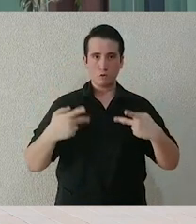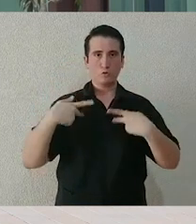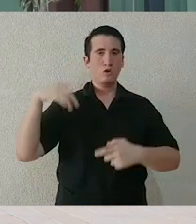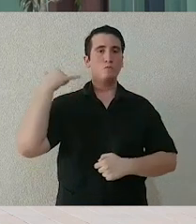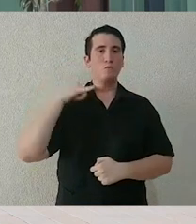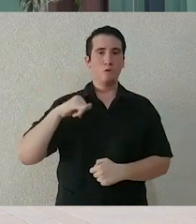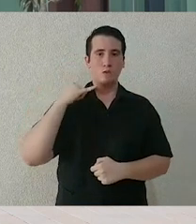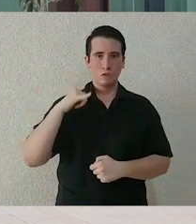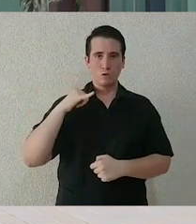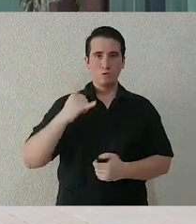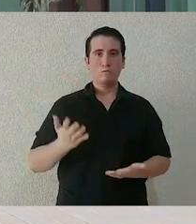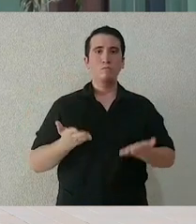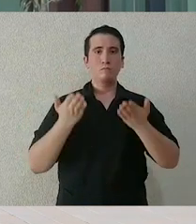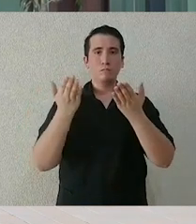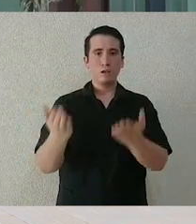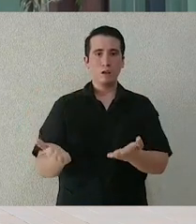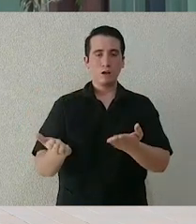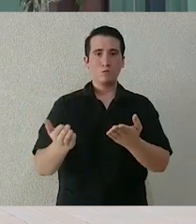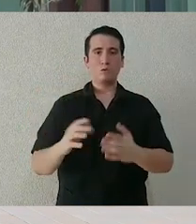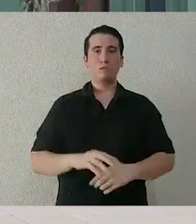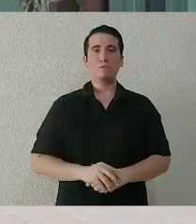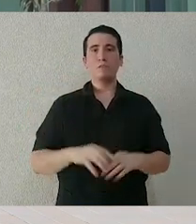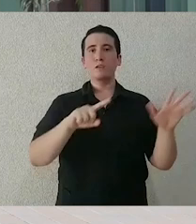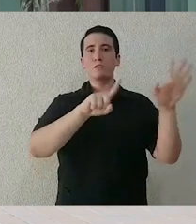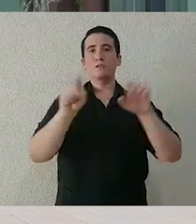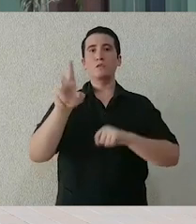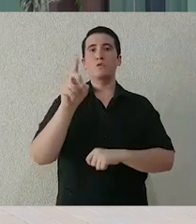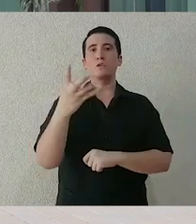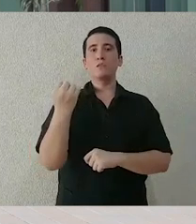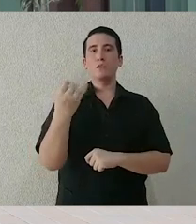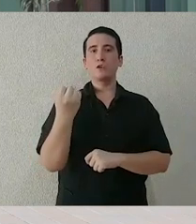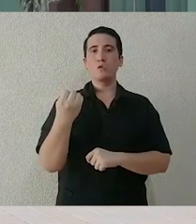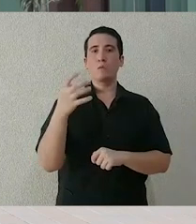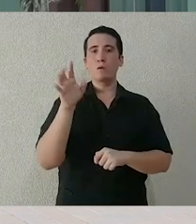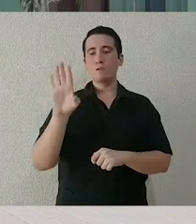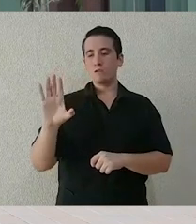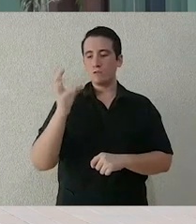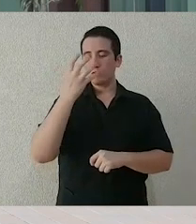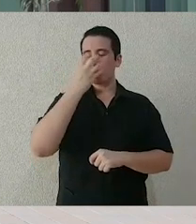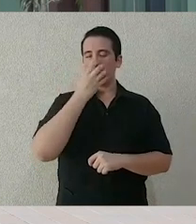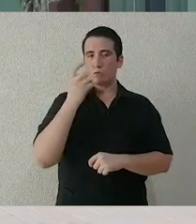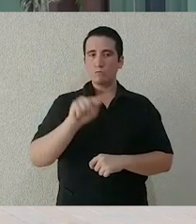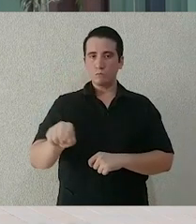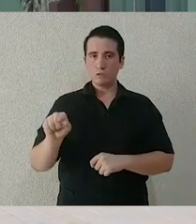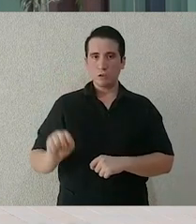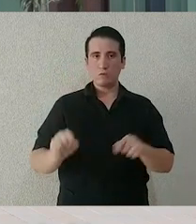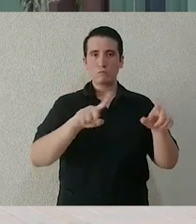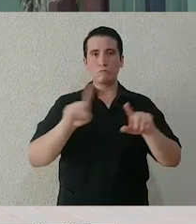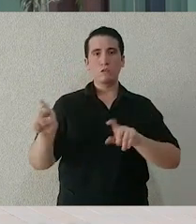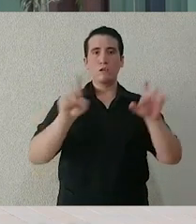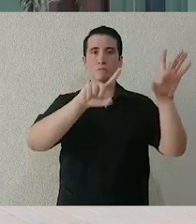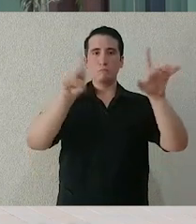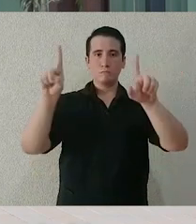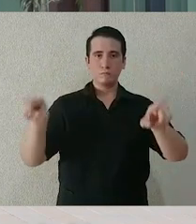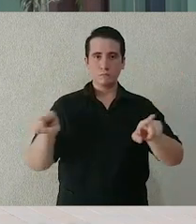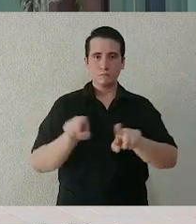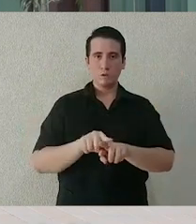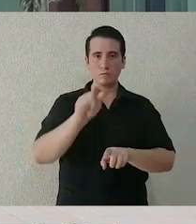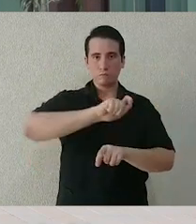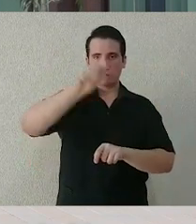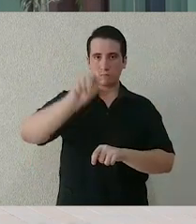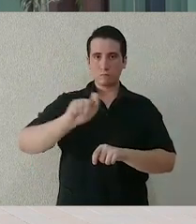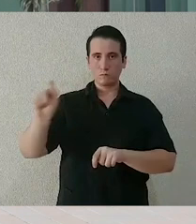insumos de protección médica. Todos estos apoyos otorgados a las instituciones federales de salud nos permiten reiterarles nuestra